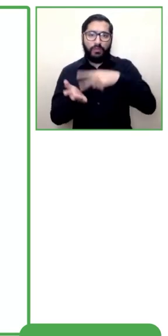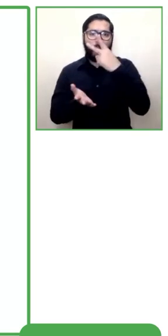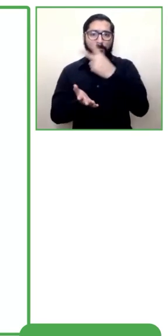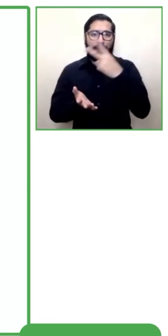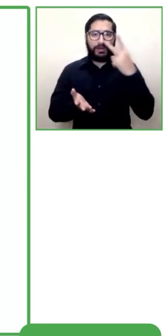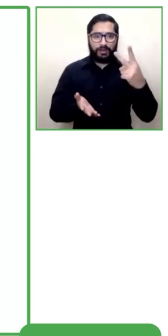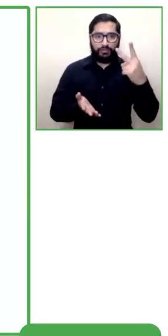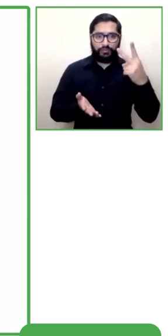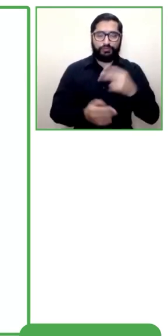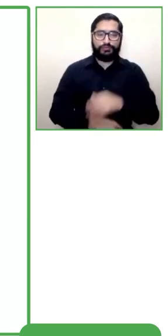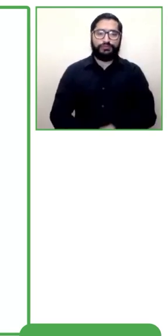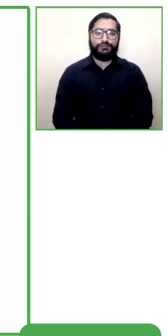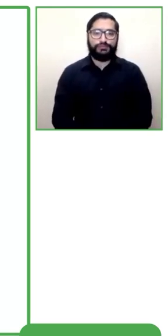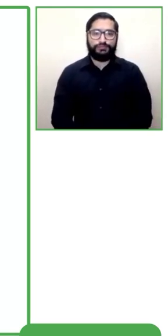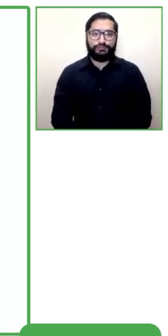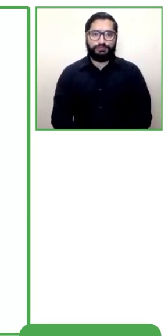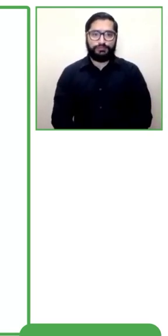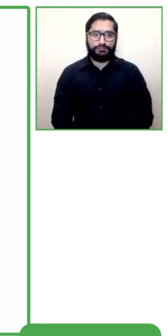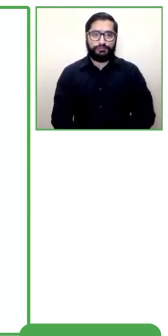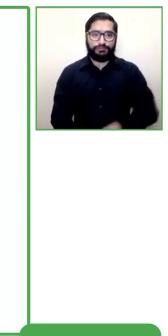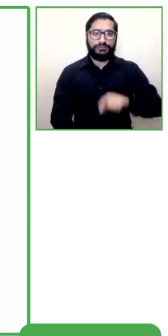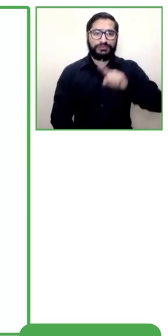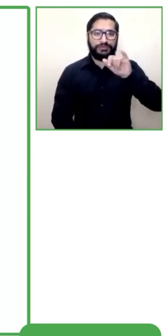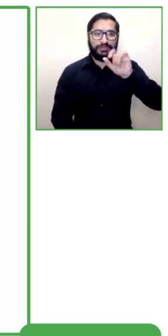Olimpiadas Especiales. Los dejo con él.